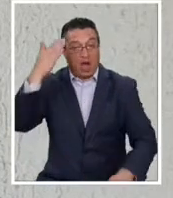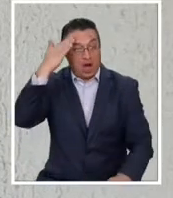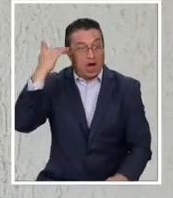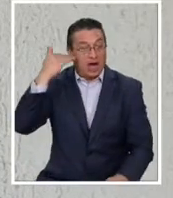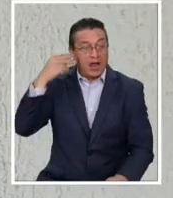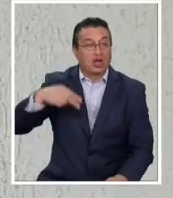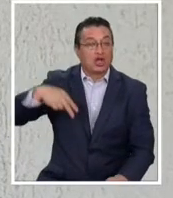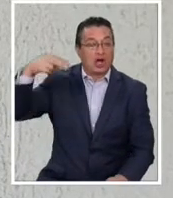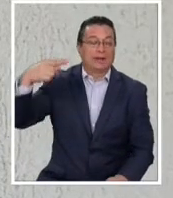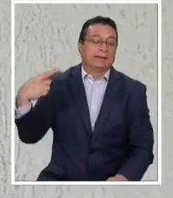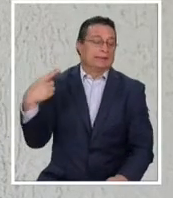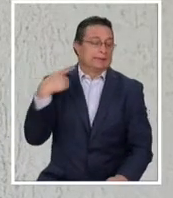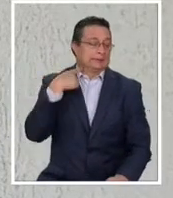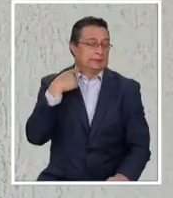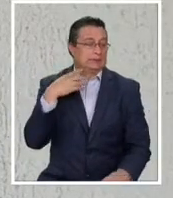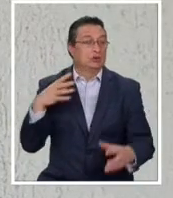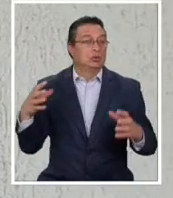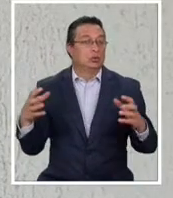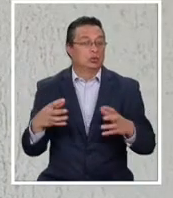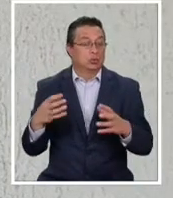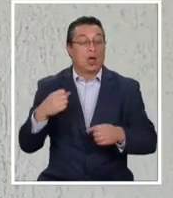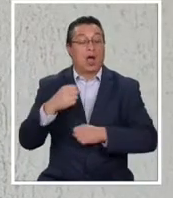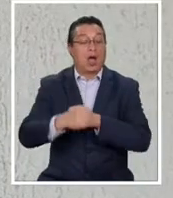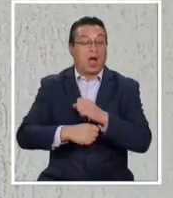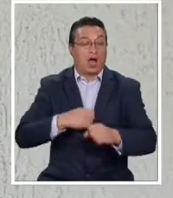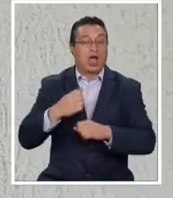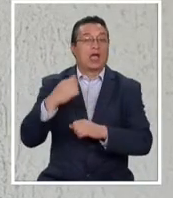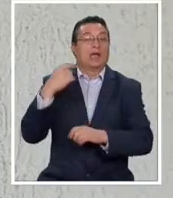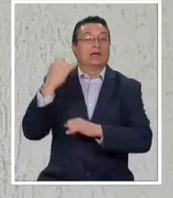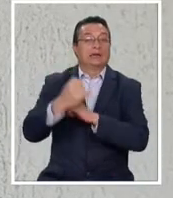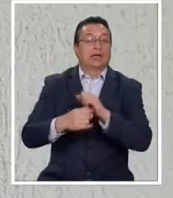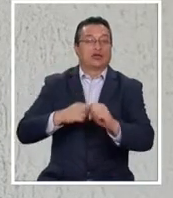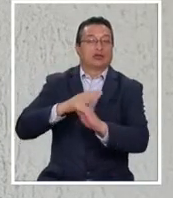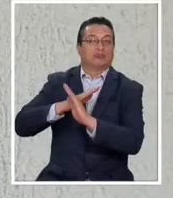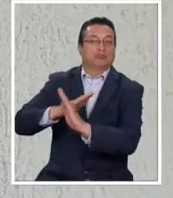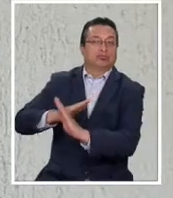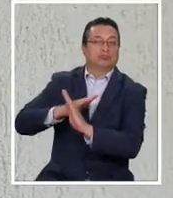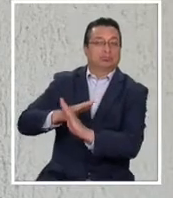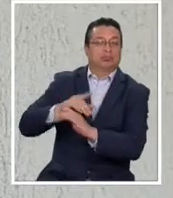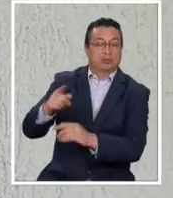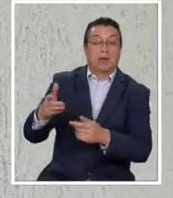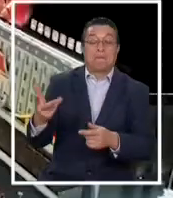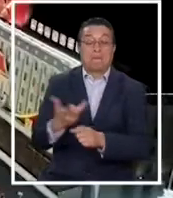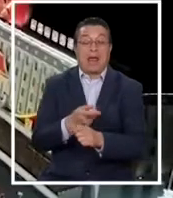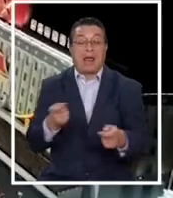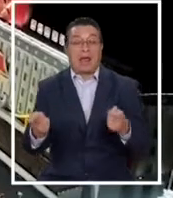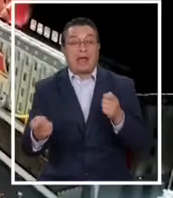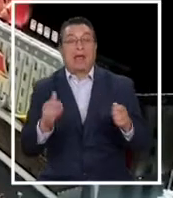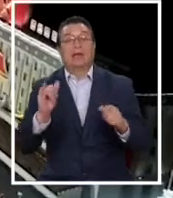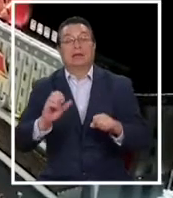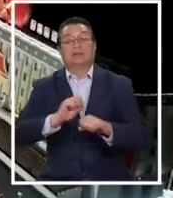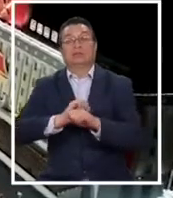fuertemente afectada por décadas de sanciones internacionales, la mala gestión y la pandemia.